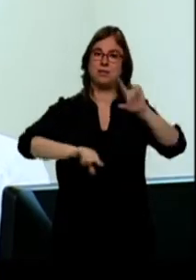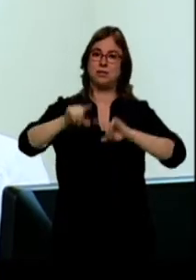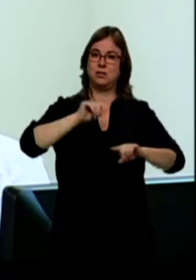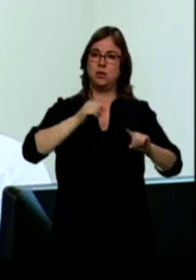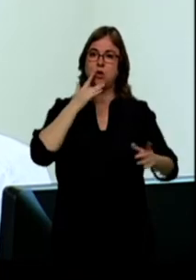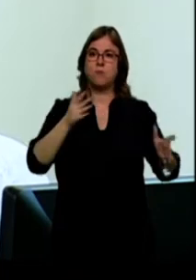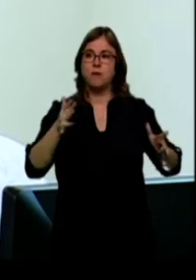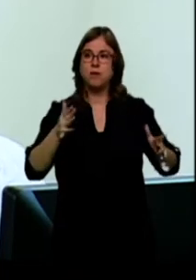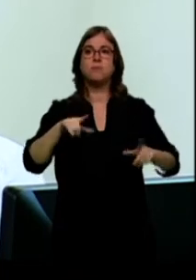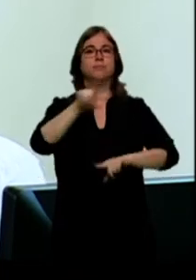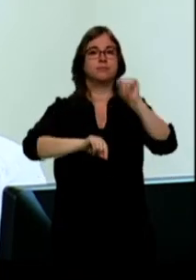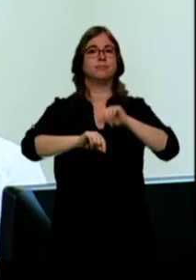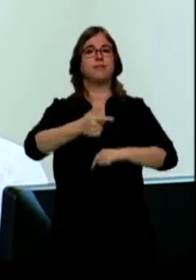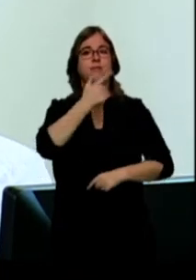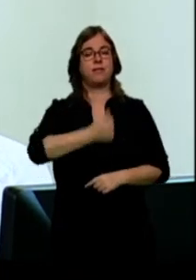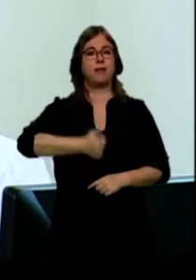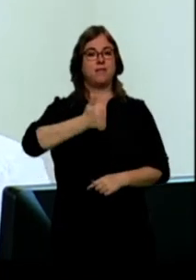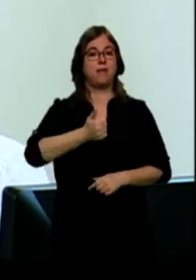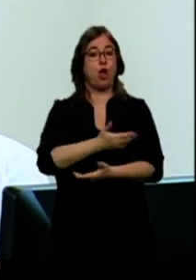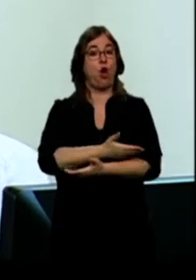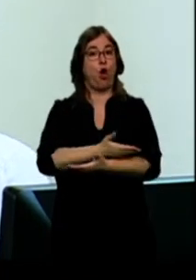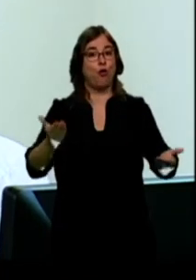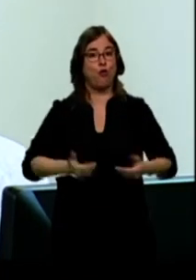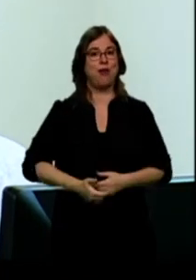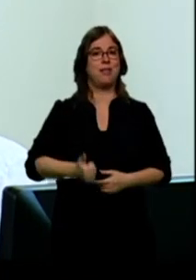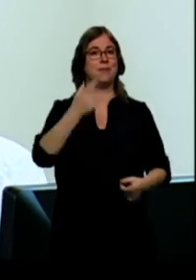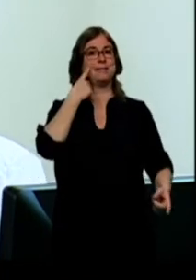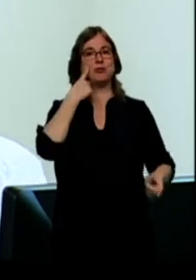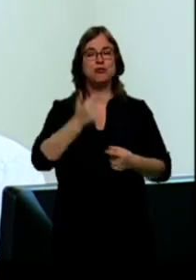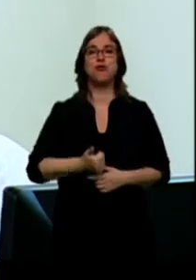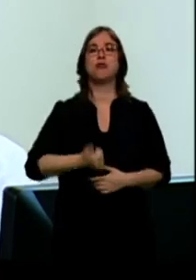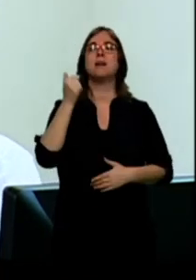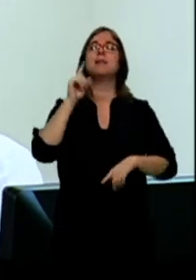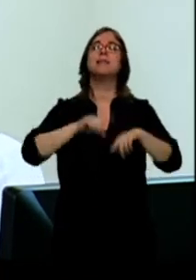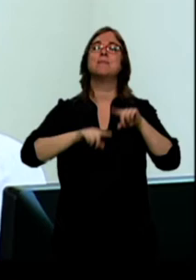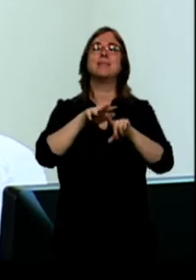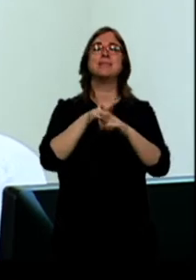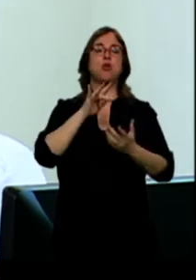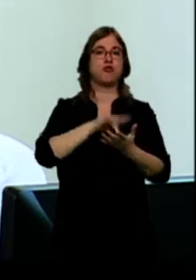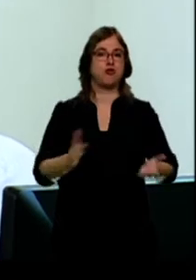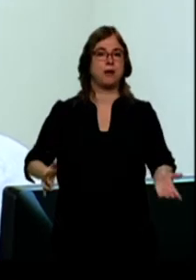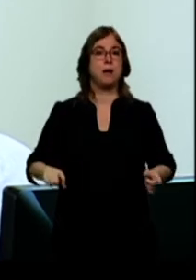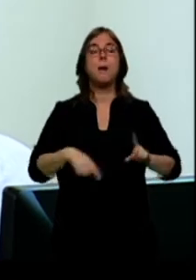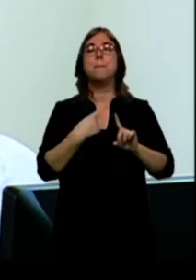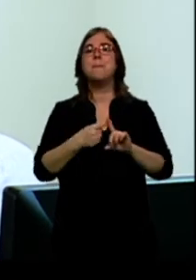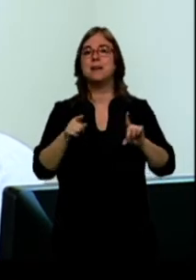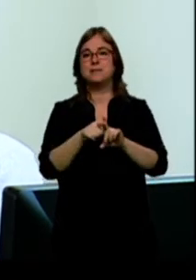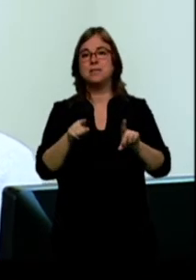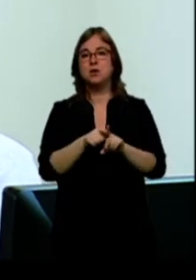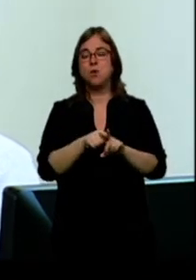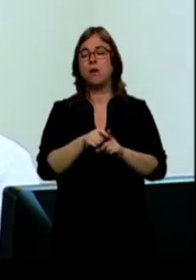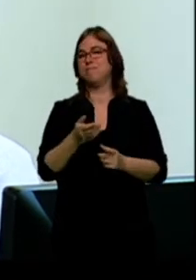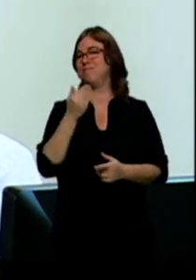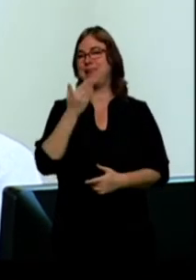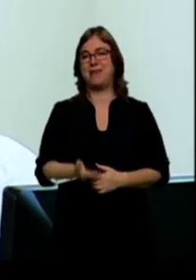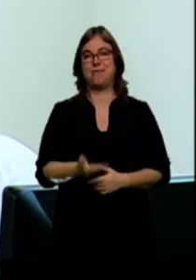Ganan confianza y control en las diferentes situaciones que se les presenta. Y por supuesto también una ventaja importante es